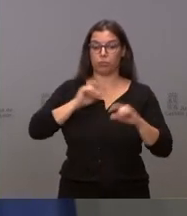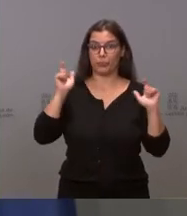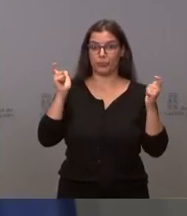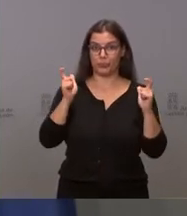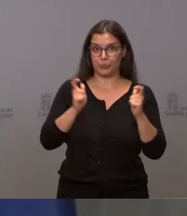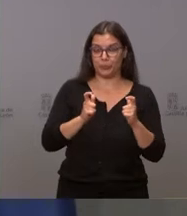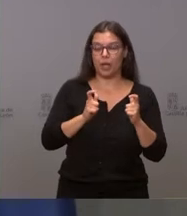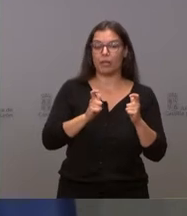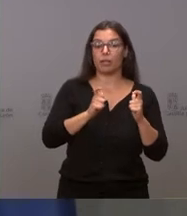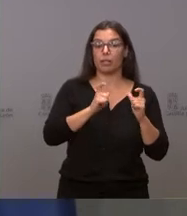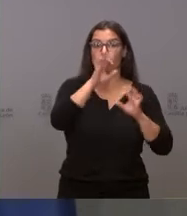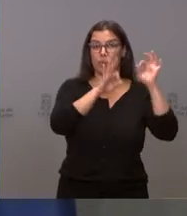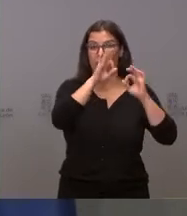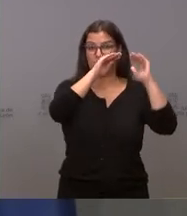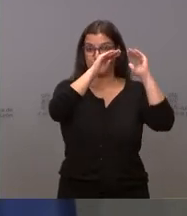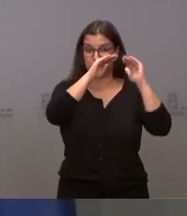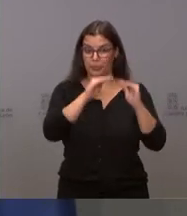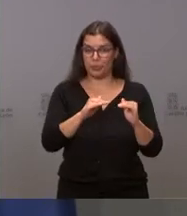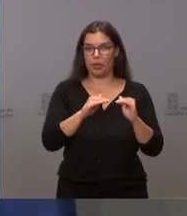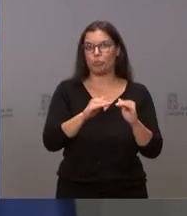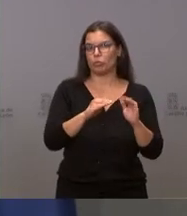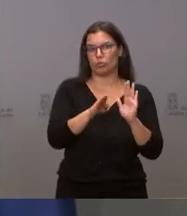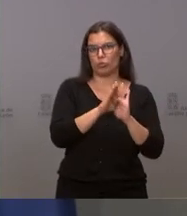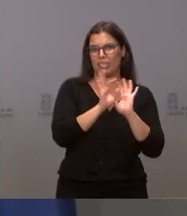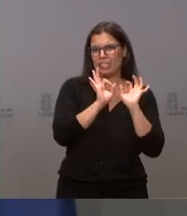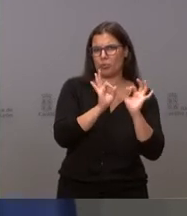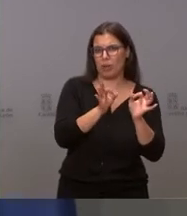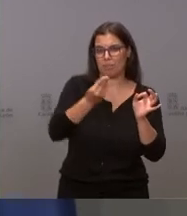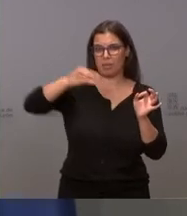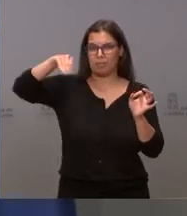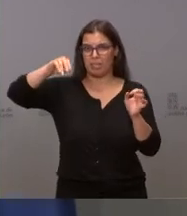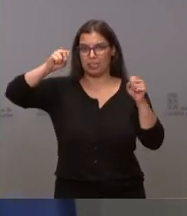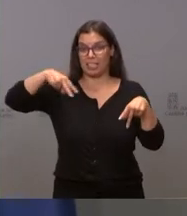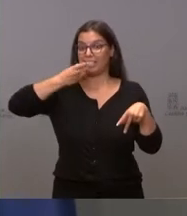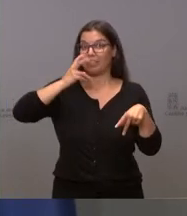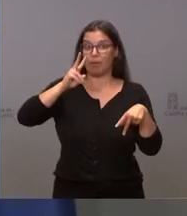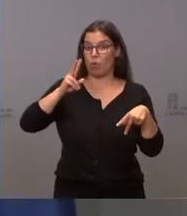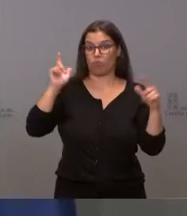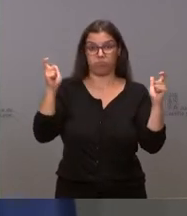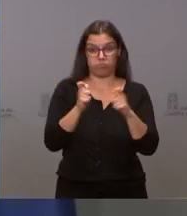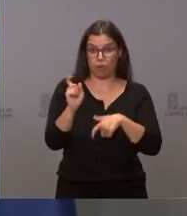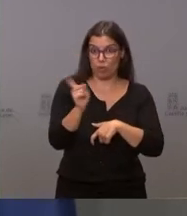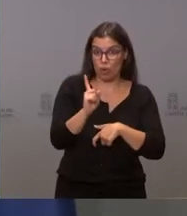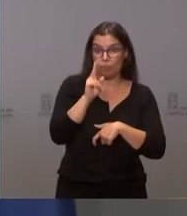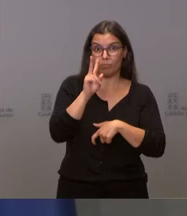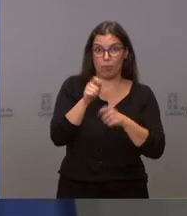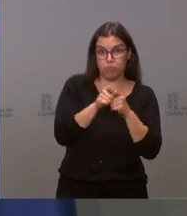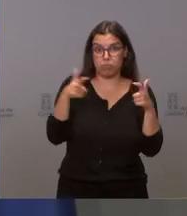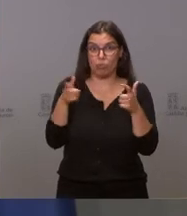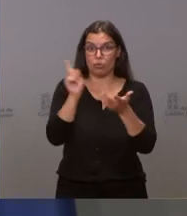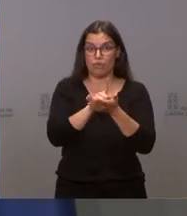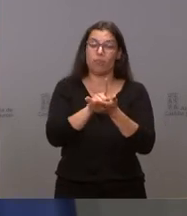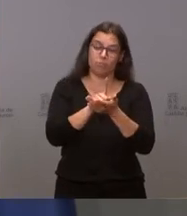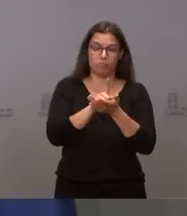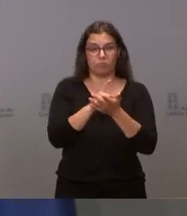mantendremos las medidas hasta que entendemos que sea necesario, sin implementar otras. Si no se produjera eso y viéramos que se produce un rebrote, pues habrá